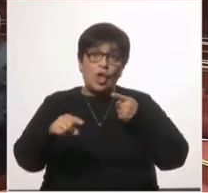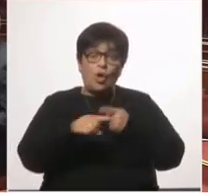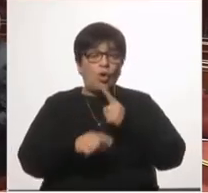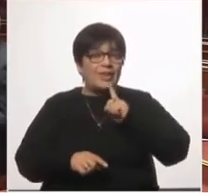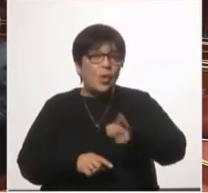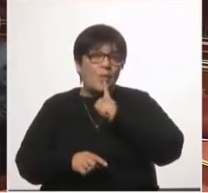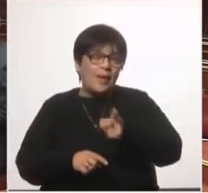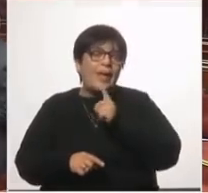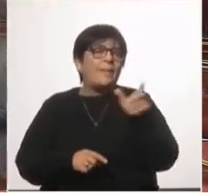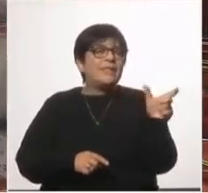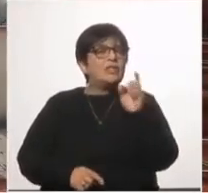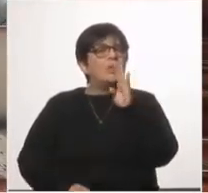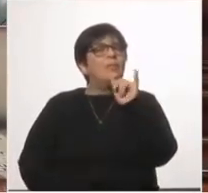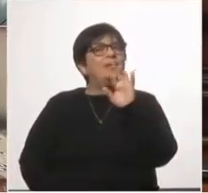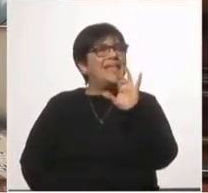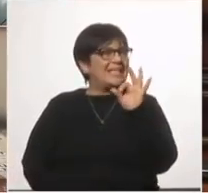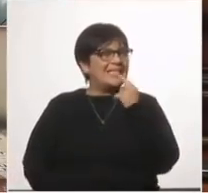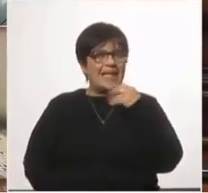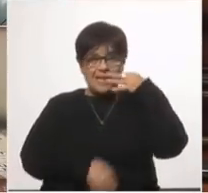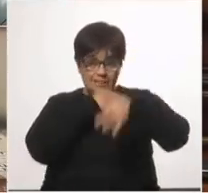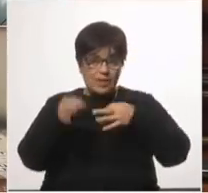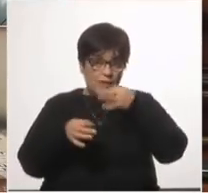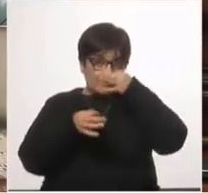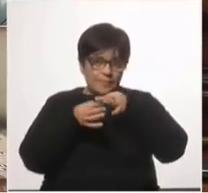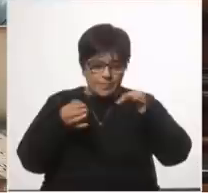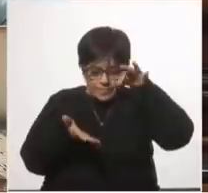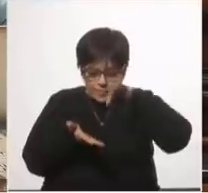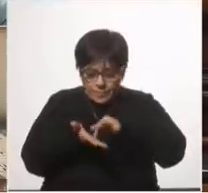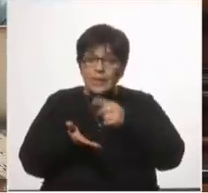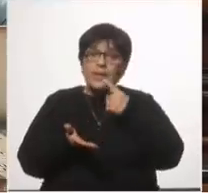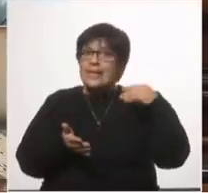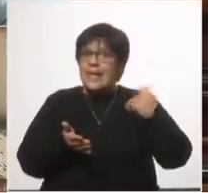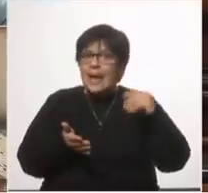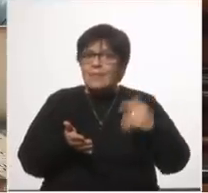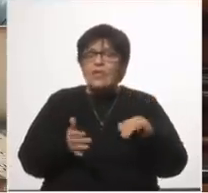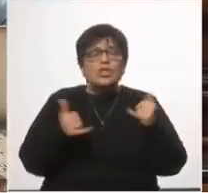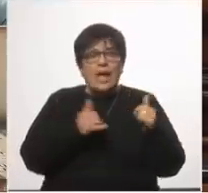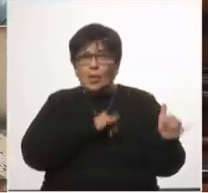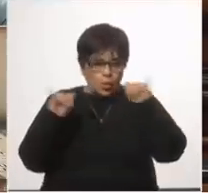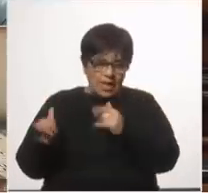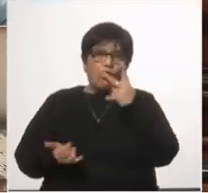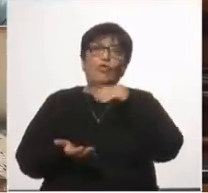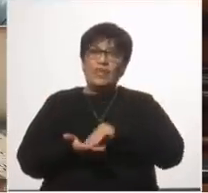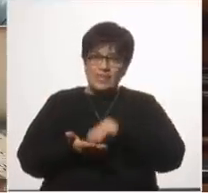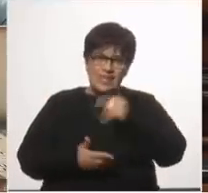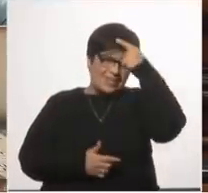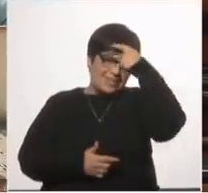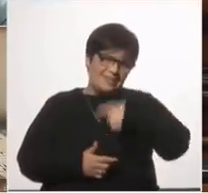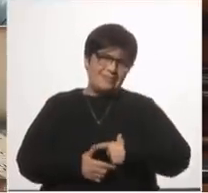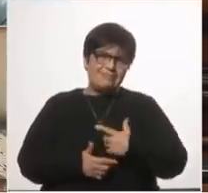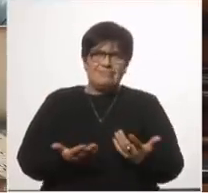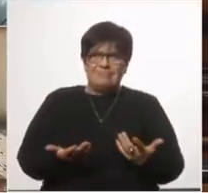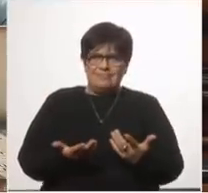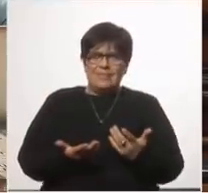dijo que ahora con la implementación del test rápido de antígenos hay muchas personas que se hacen dos tests el mismo día por lo tanto